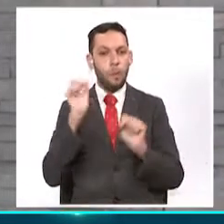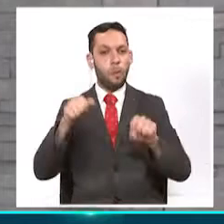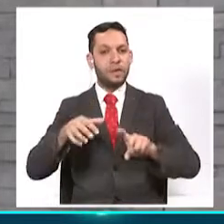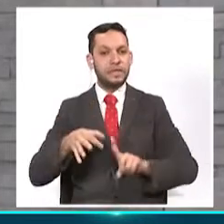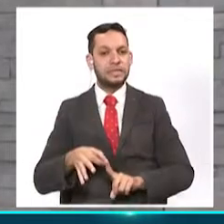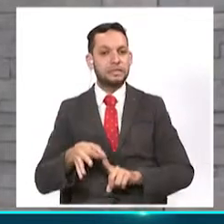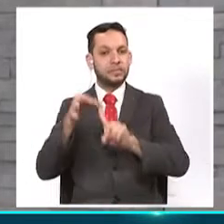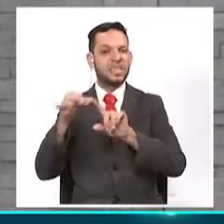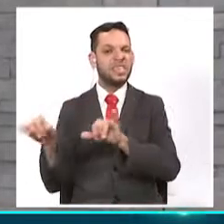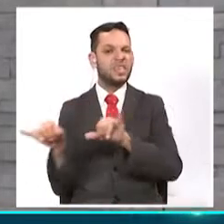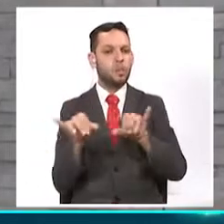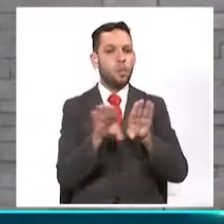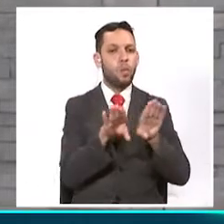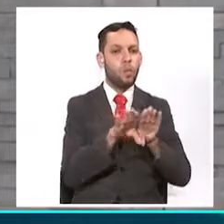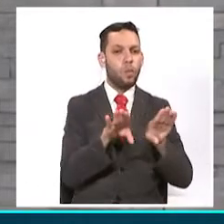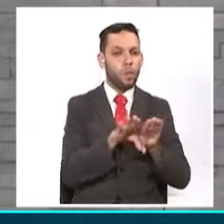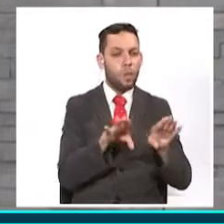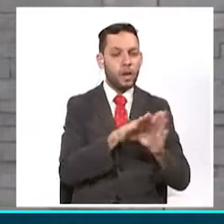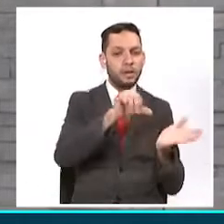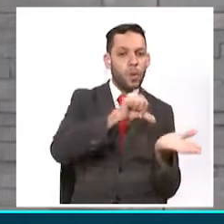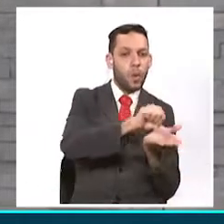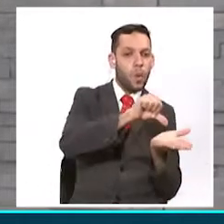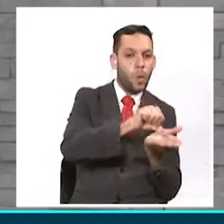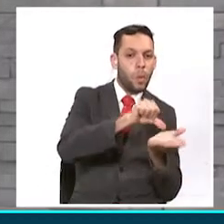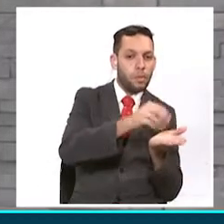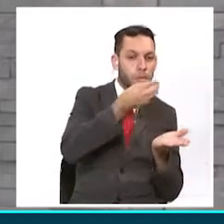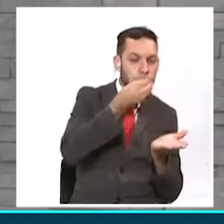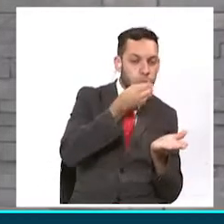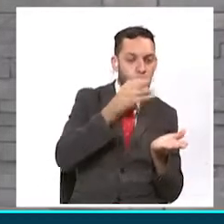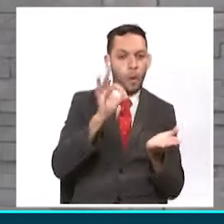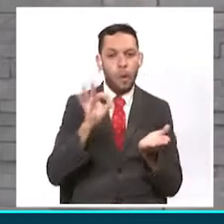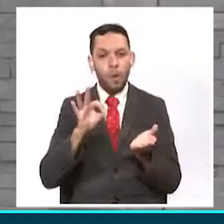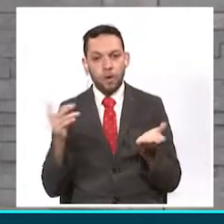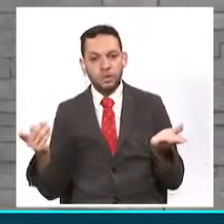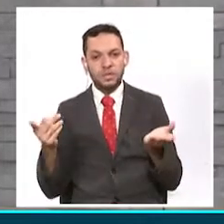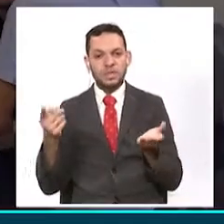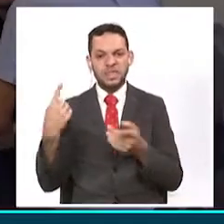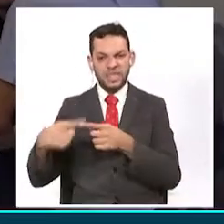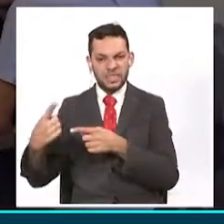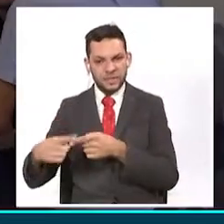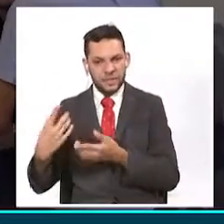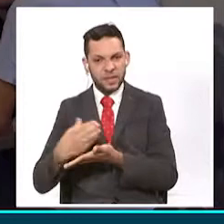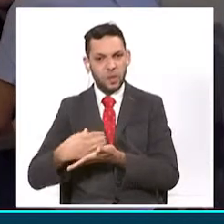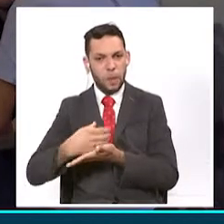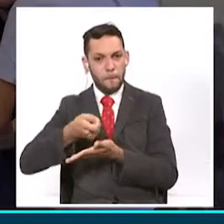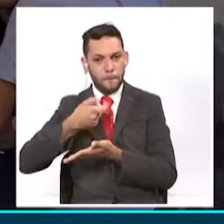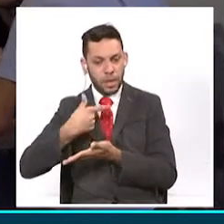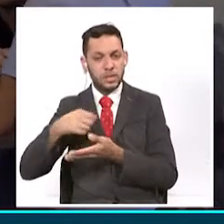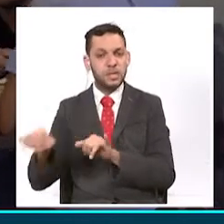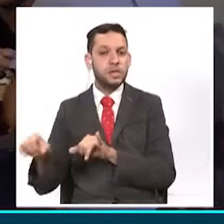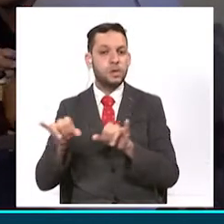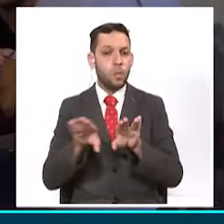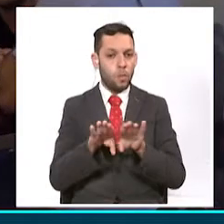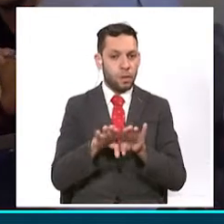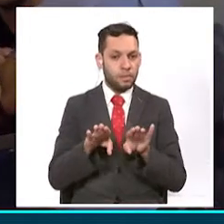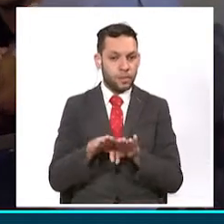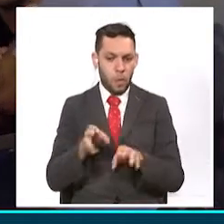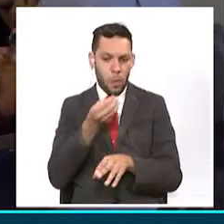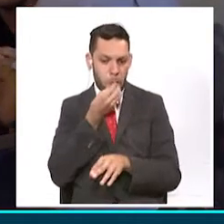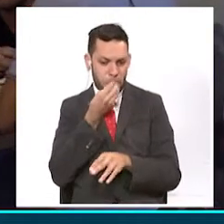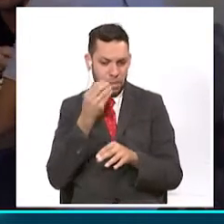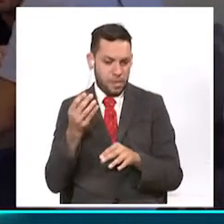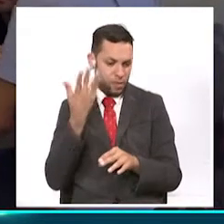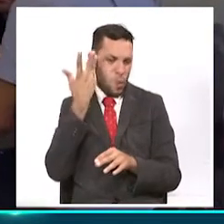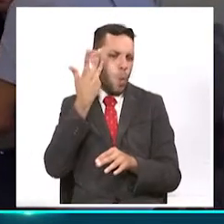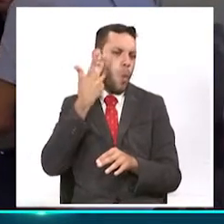como una droguería, como un supermercado que ante restricciones no habría cierre y nos permitirían mantenernos abiertos. Lo cual es verdad porque la alimentación es parte